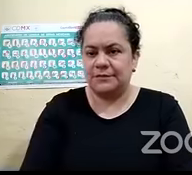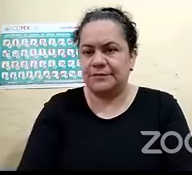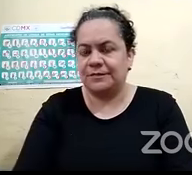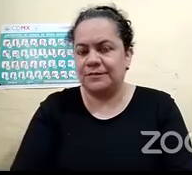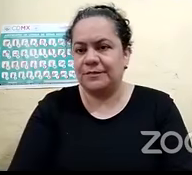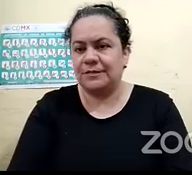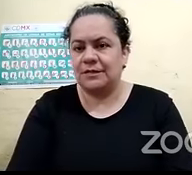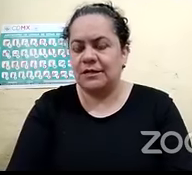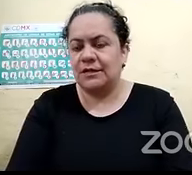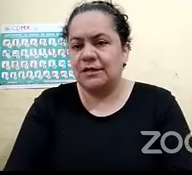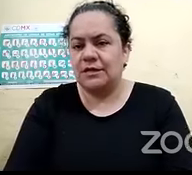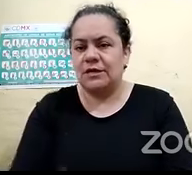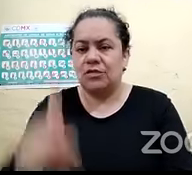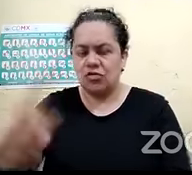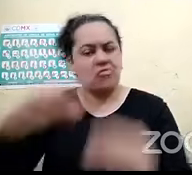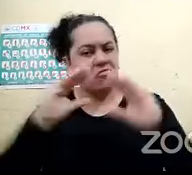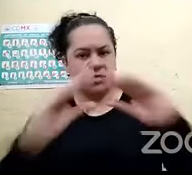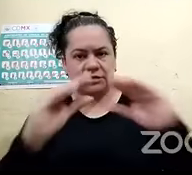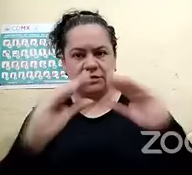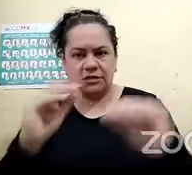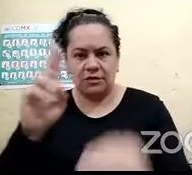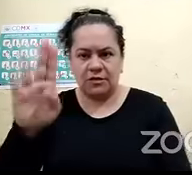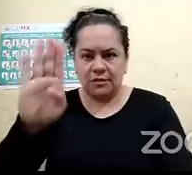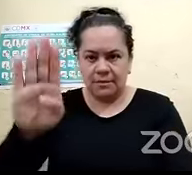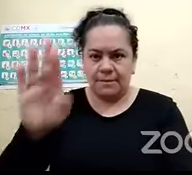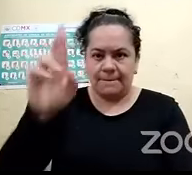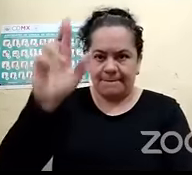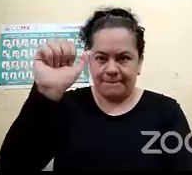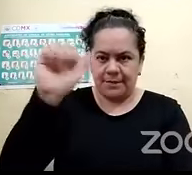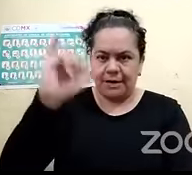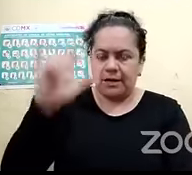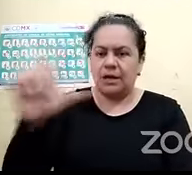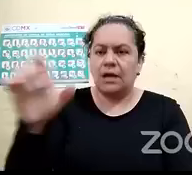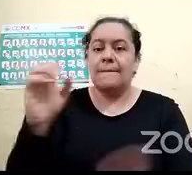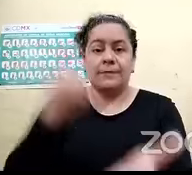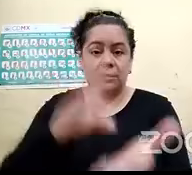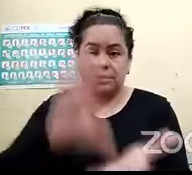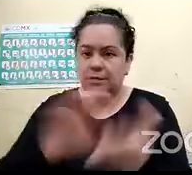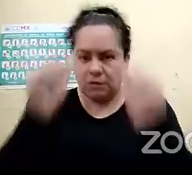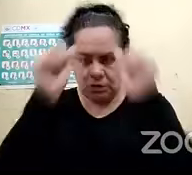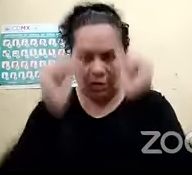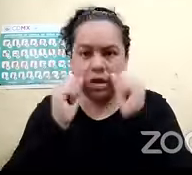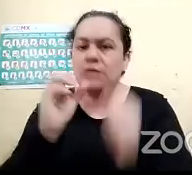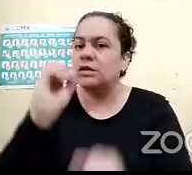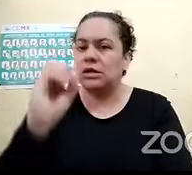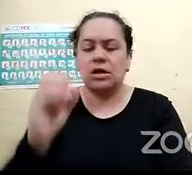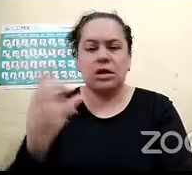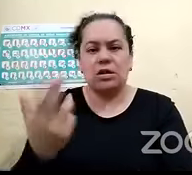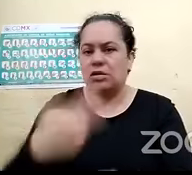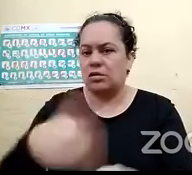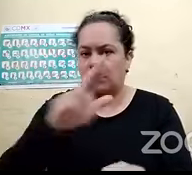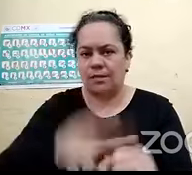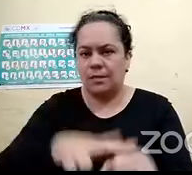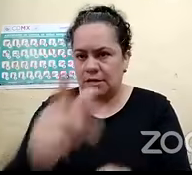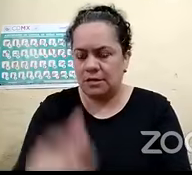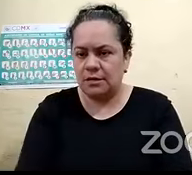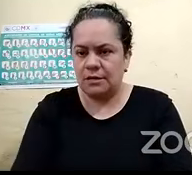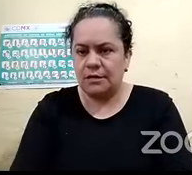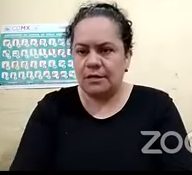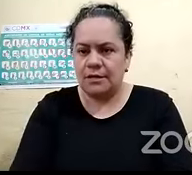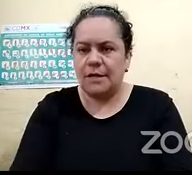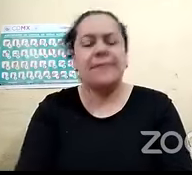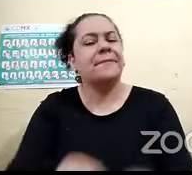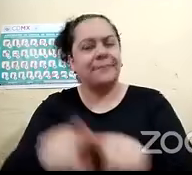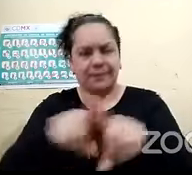enseñar braille tanto a personas con y sin discapacidad y bueno también mi hermano da clases